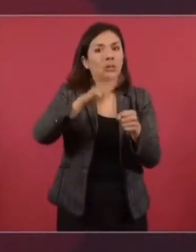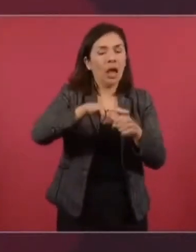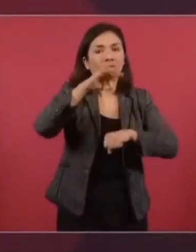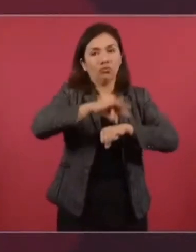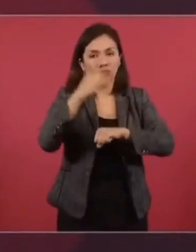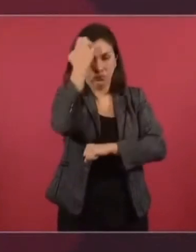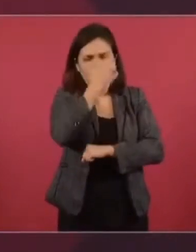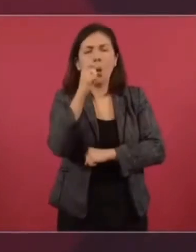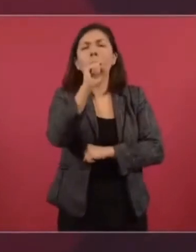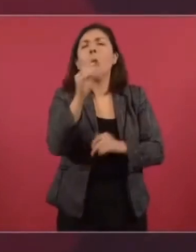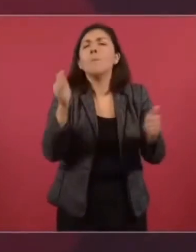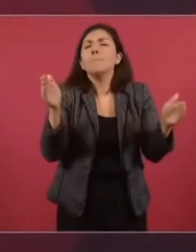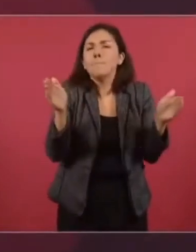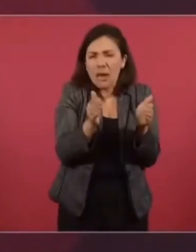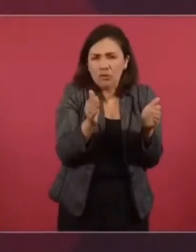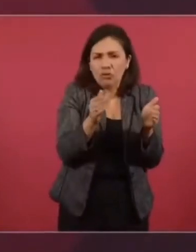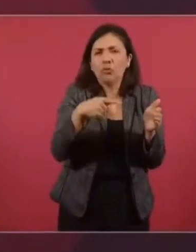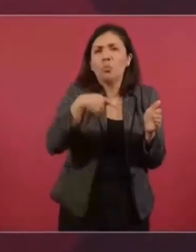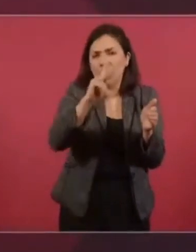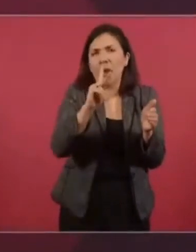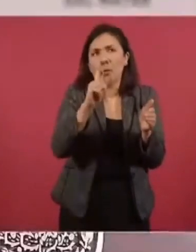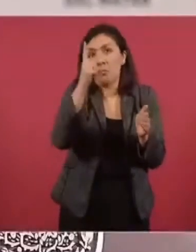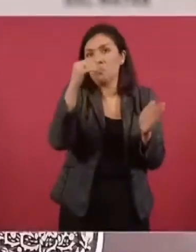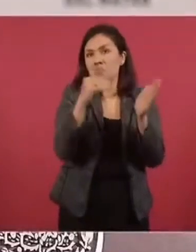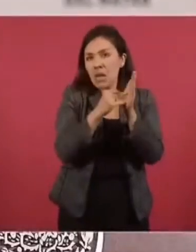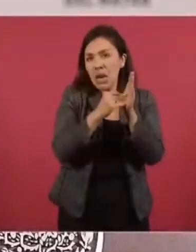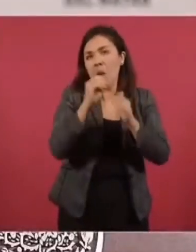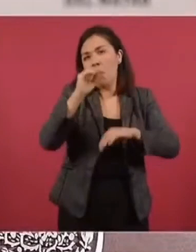menor, pero también más de mil.